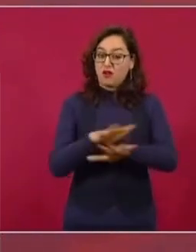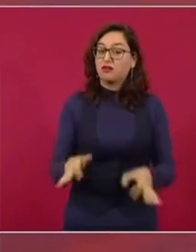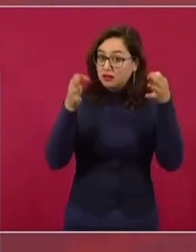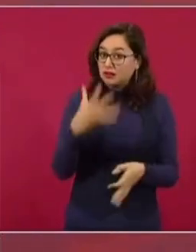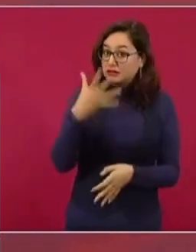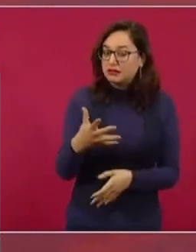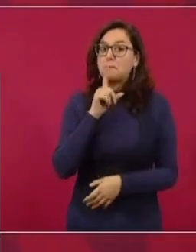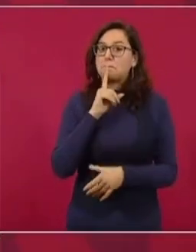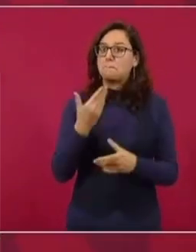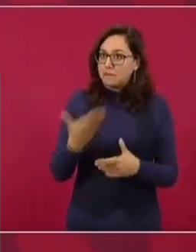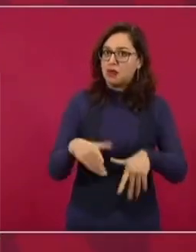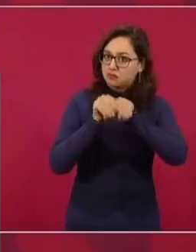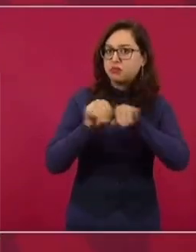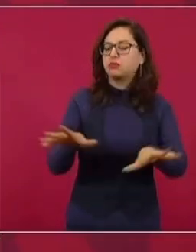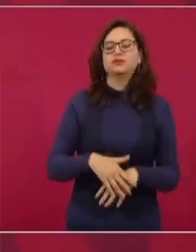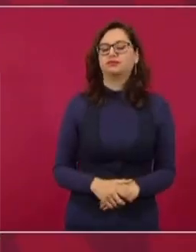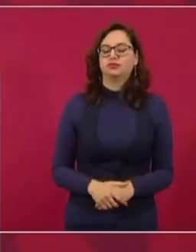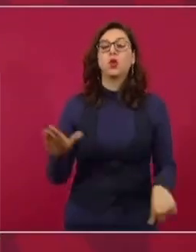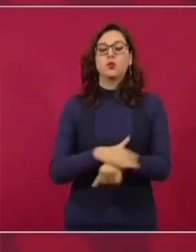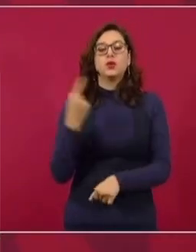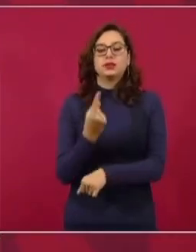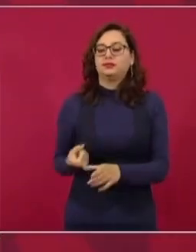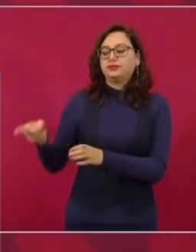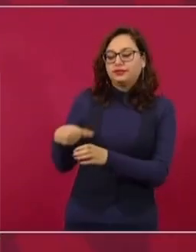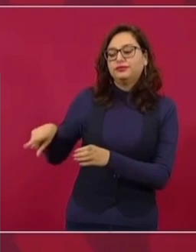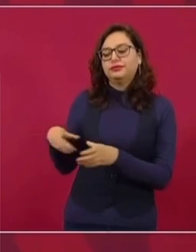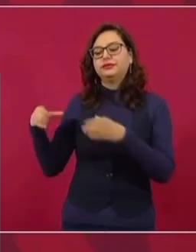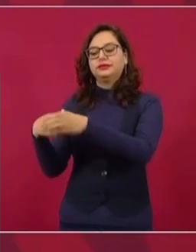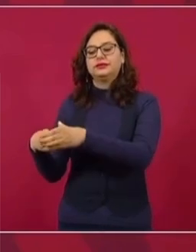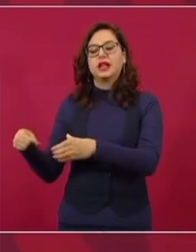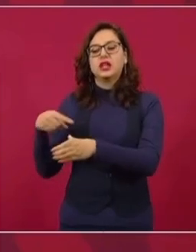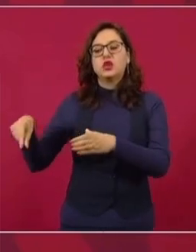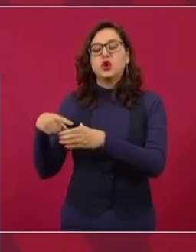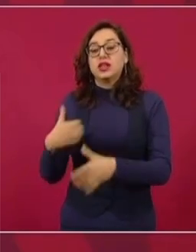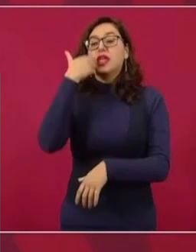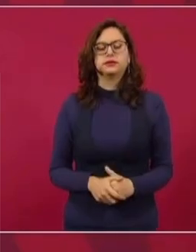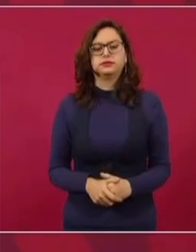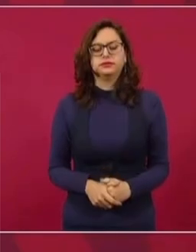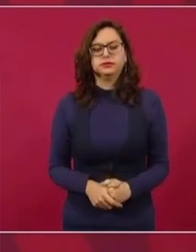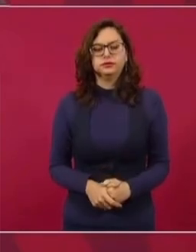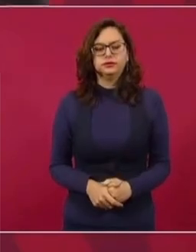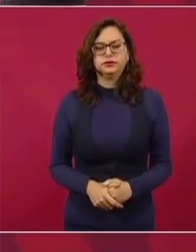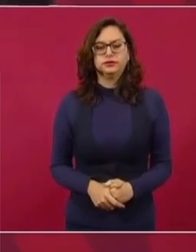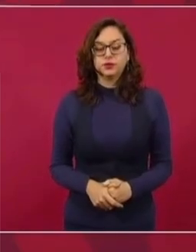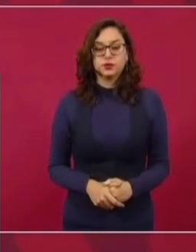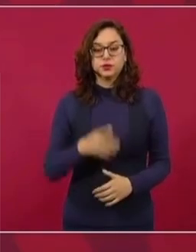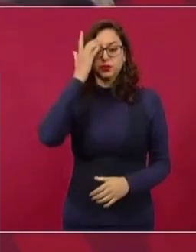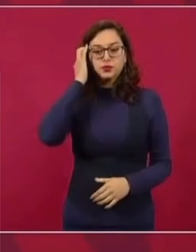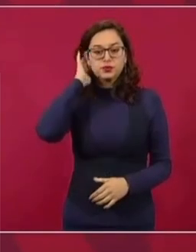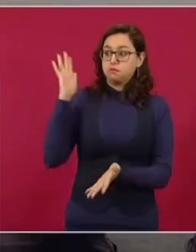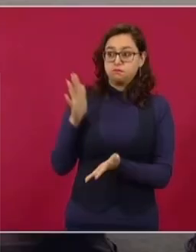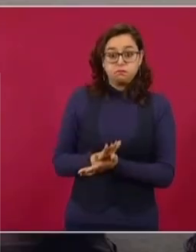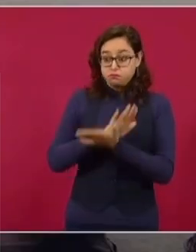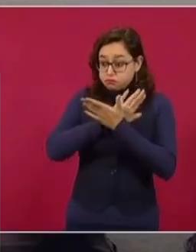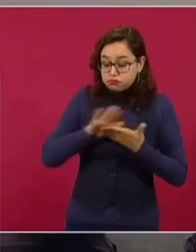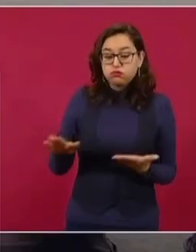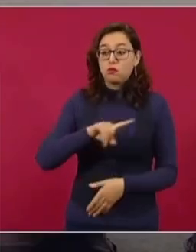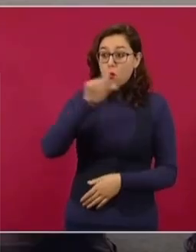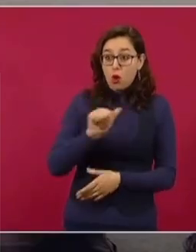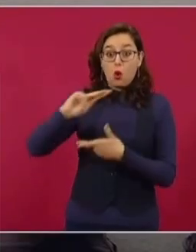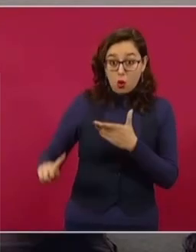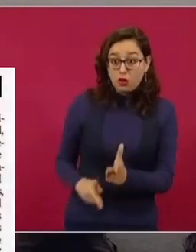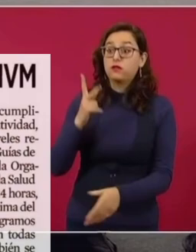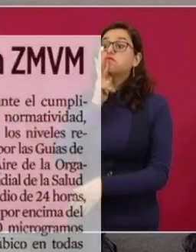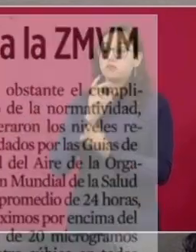hacer negocios sucios, se convierten en defensores de energías limpias. Por ejemplo, en el caso de la extracción de petróleo. Bueno, es cosa de ver